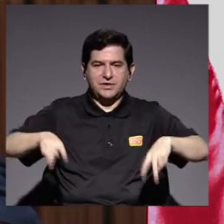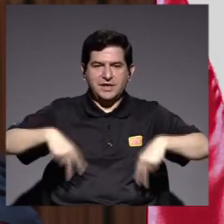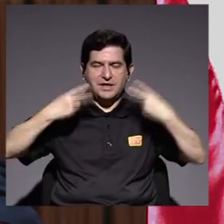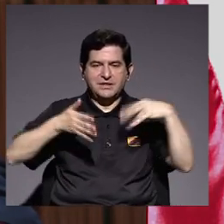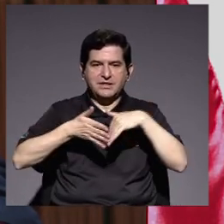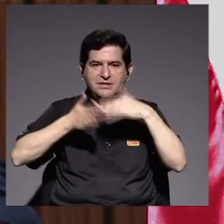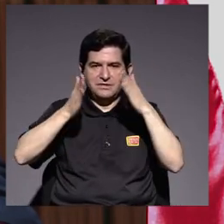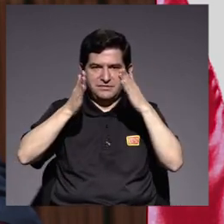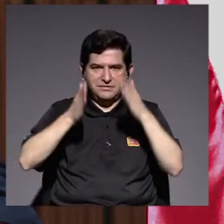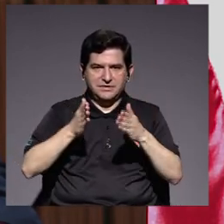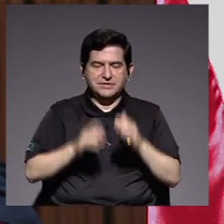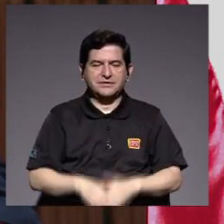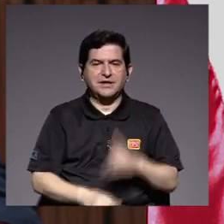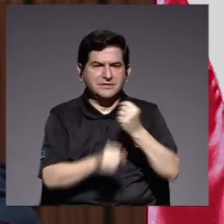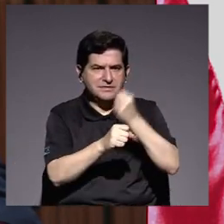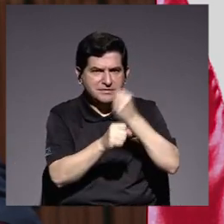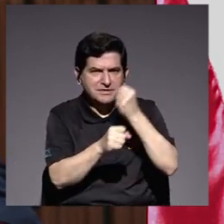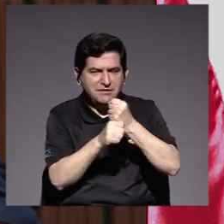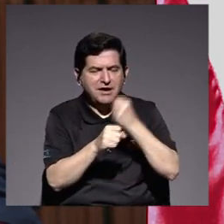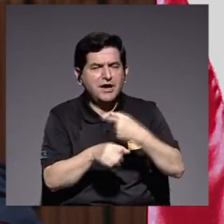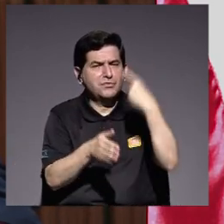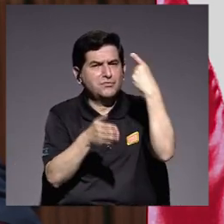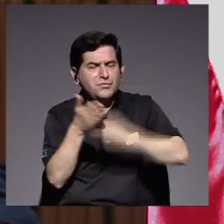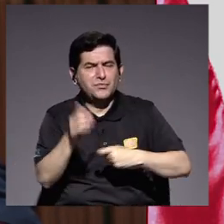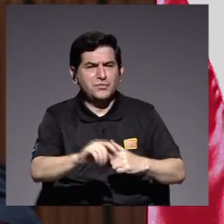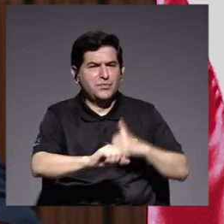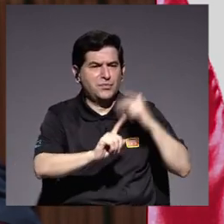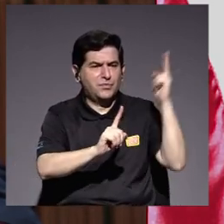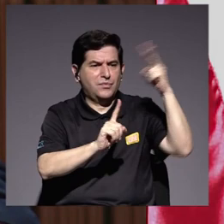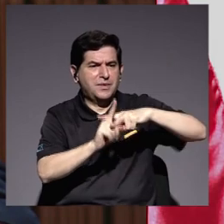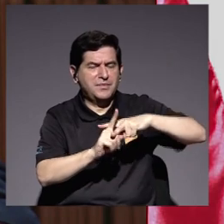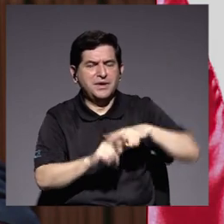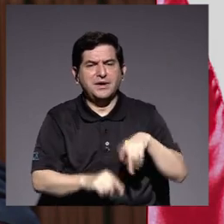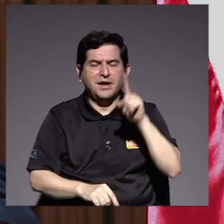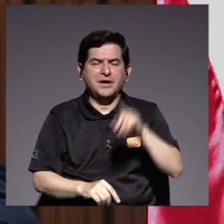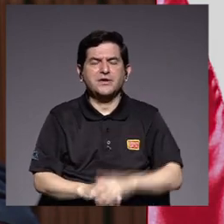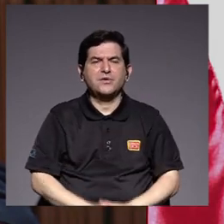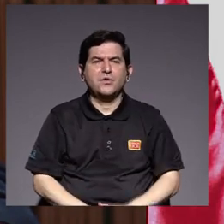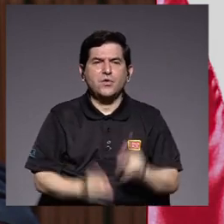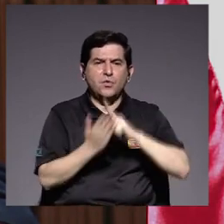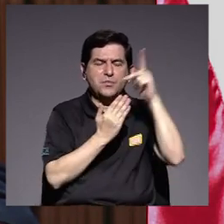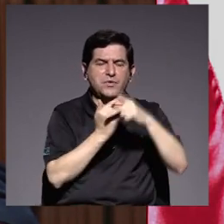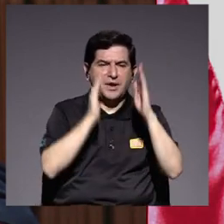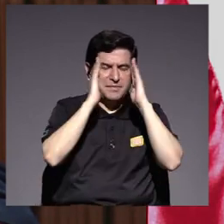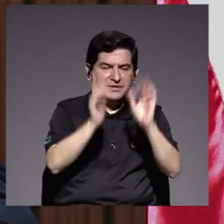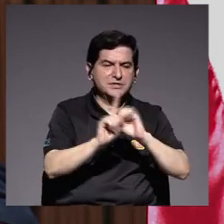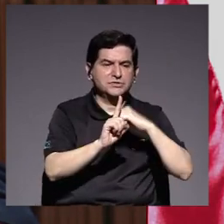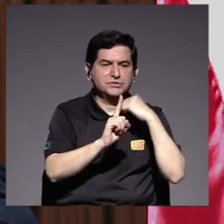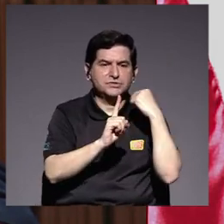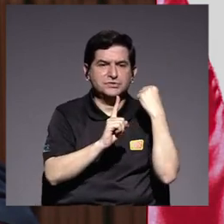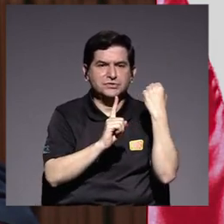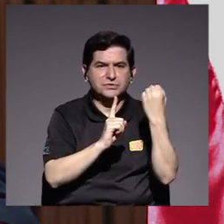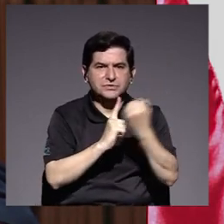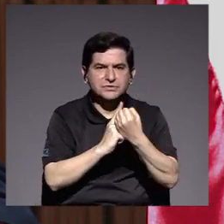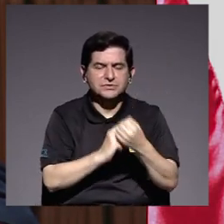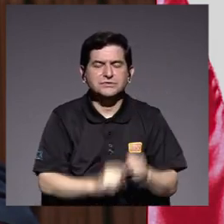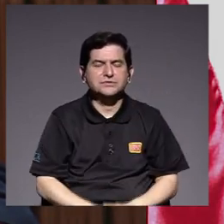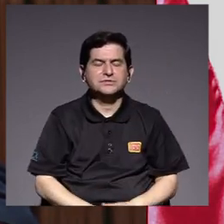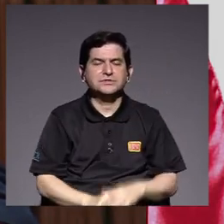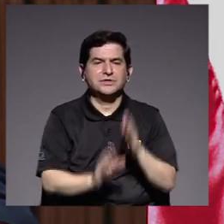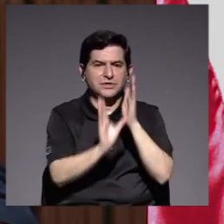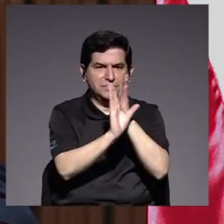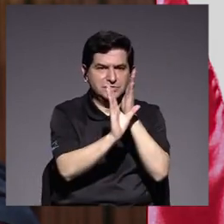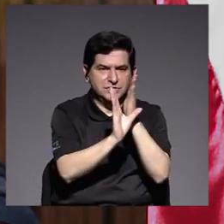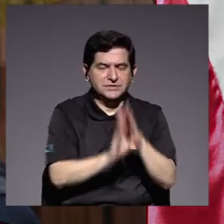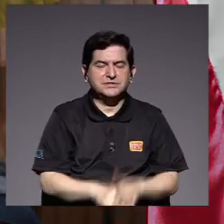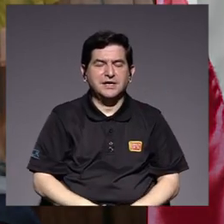está trabajando arduamente en implementar un programa de atención psicosocial que permita dar contención emocional al estudiantado